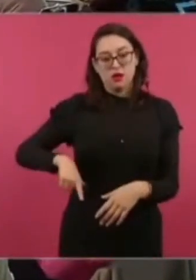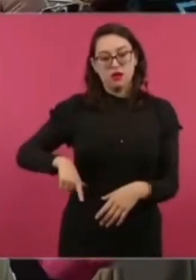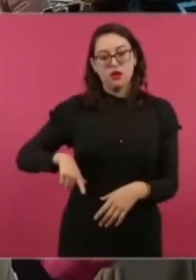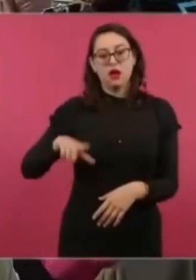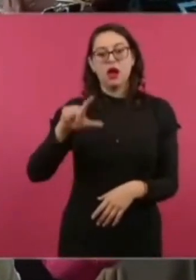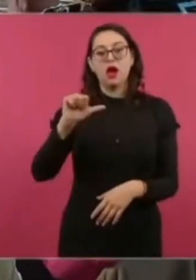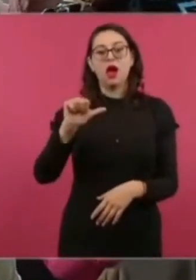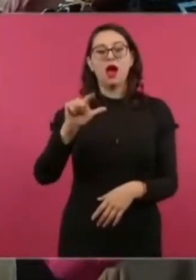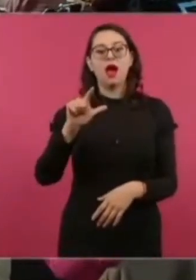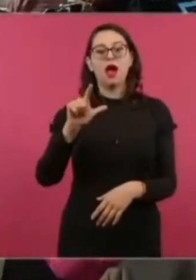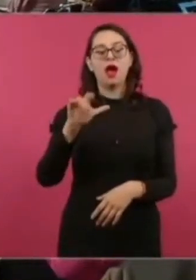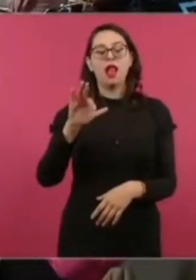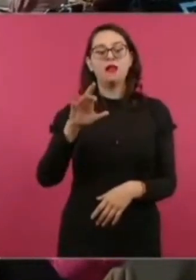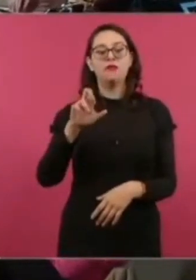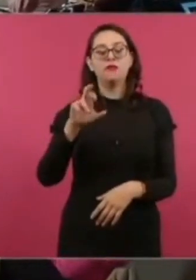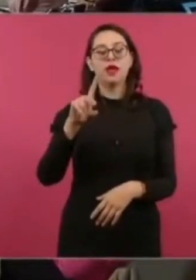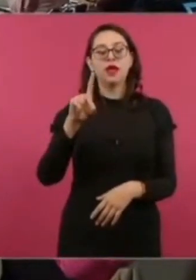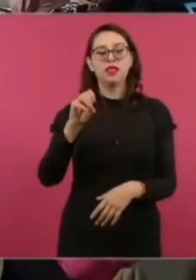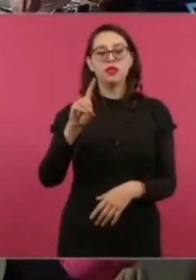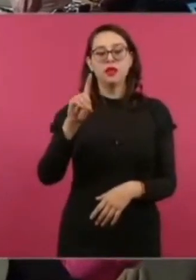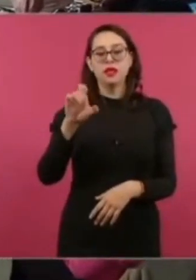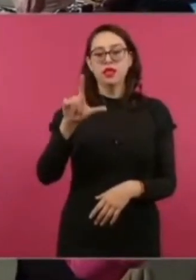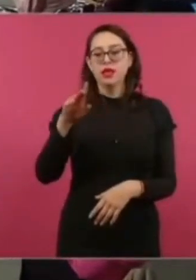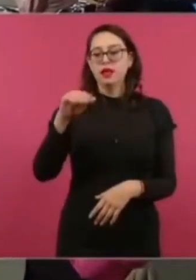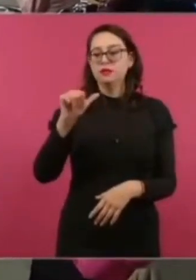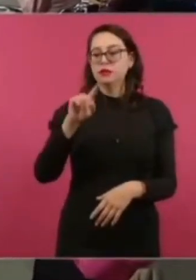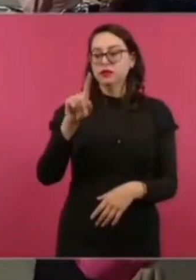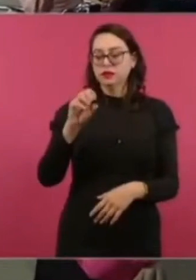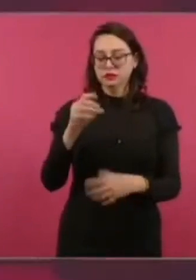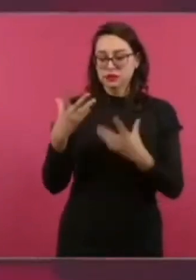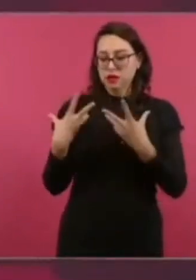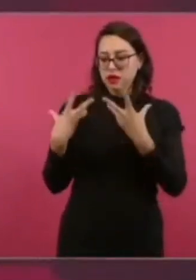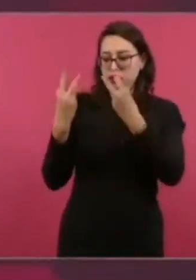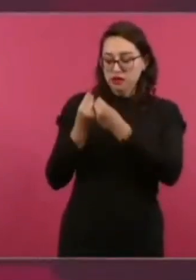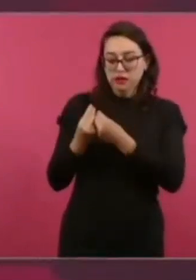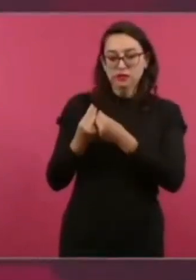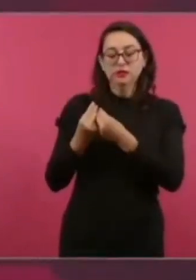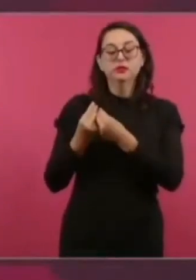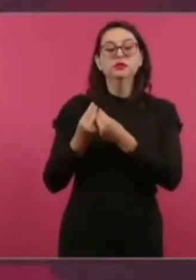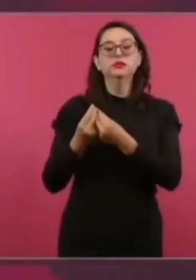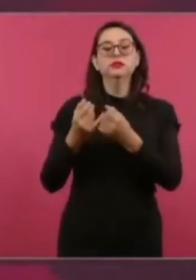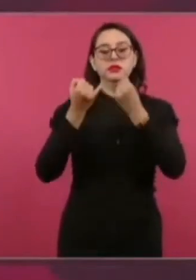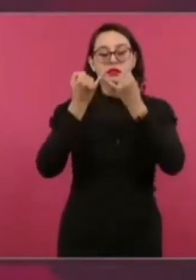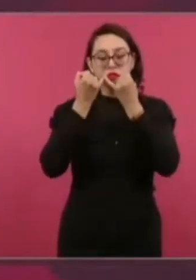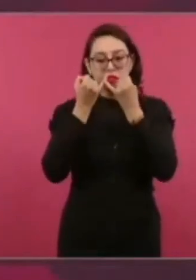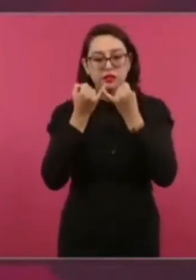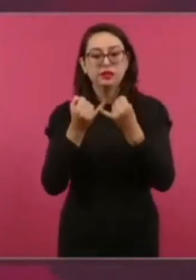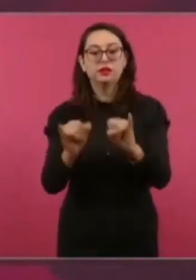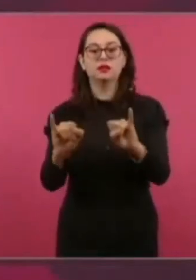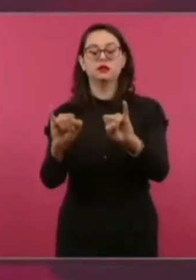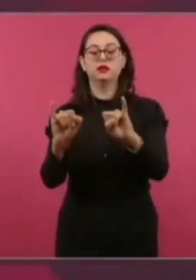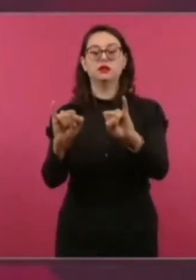vamos a inaugurar la primera